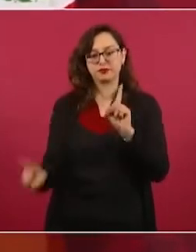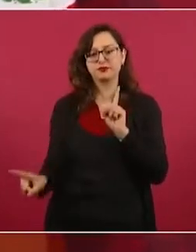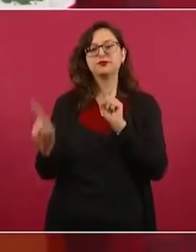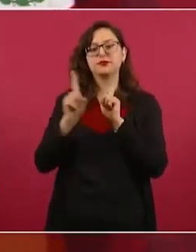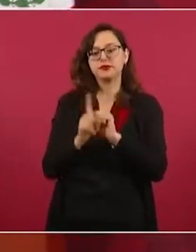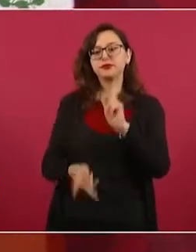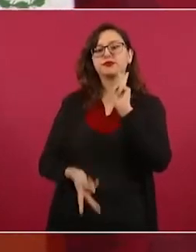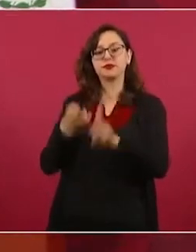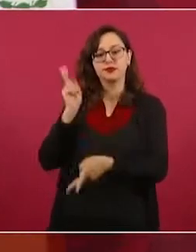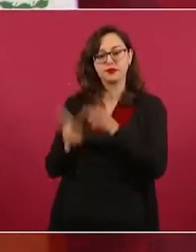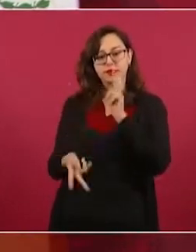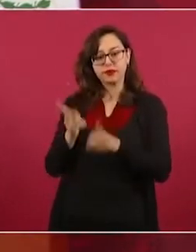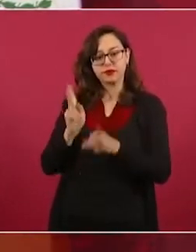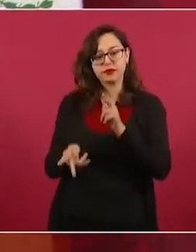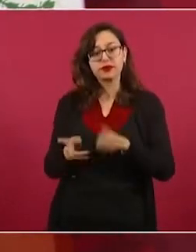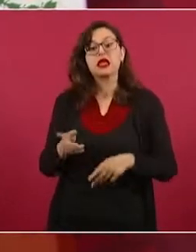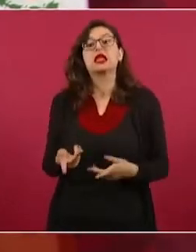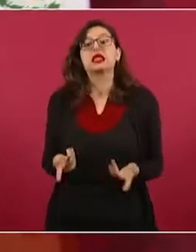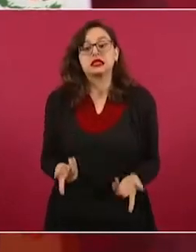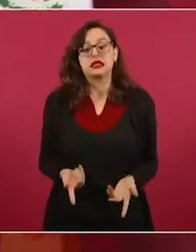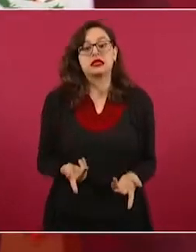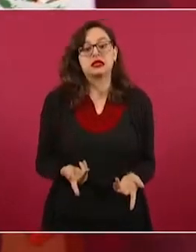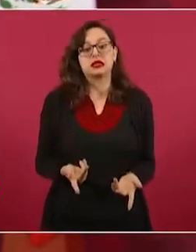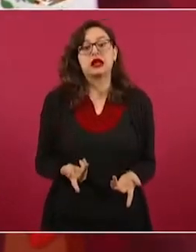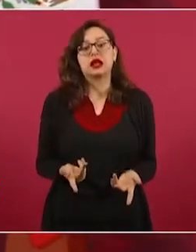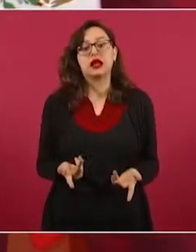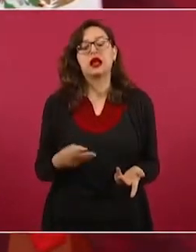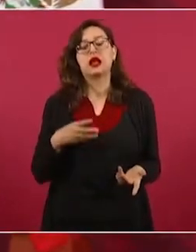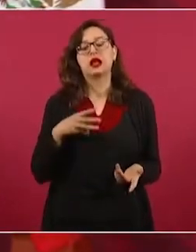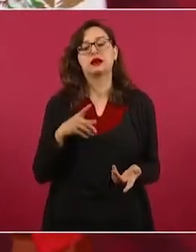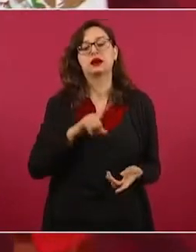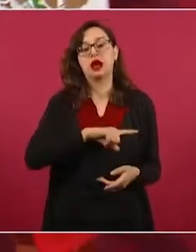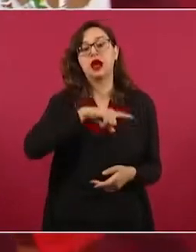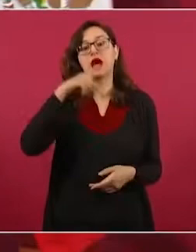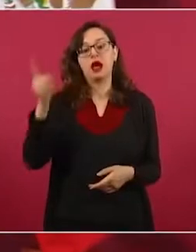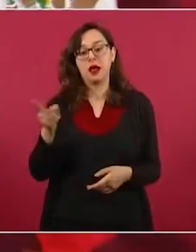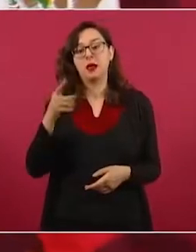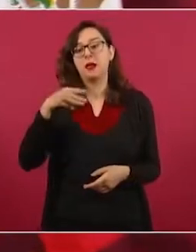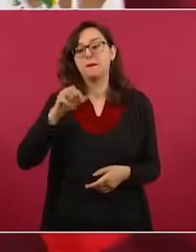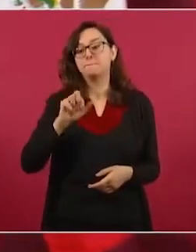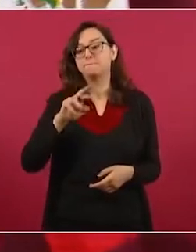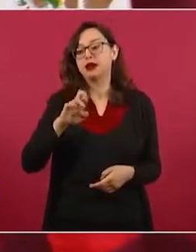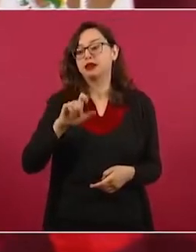fue Marcelo Ebratti, él fue el que me comentó.